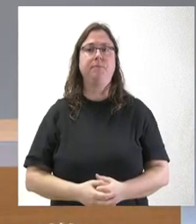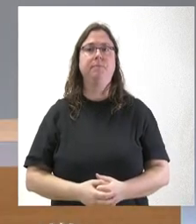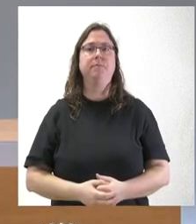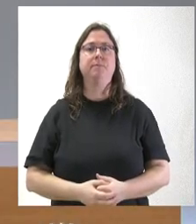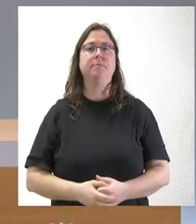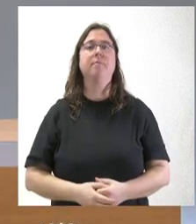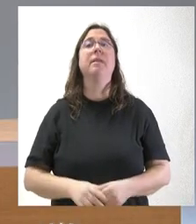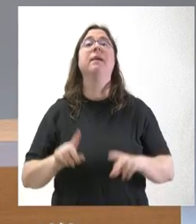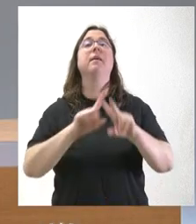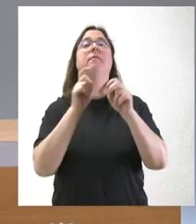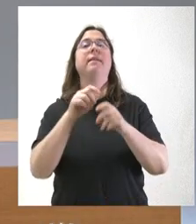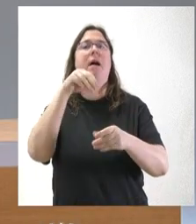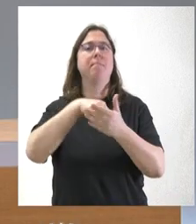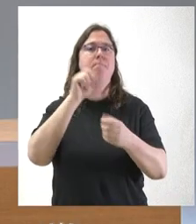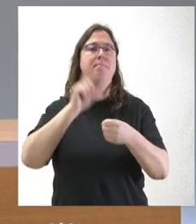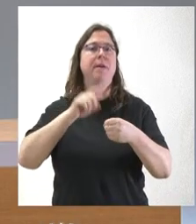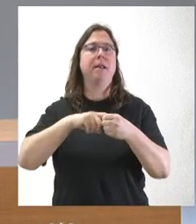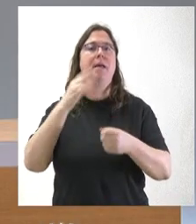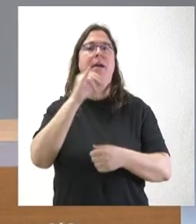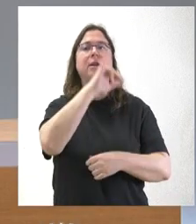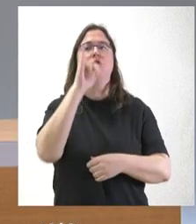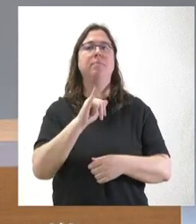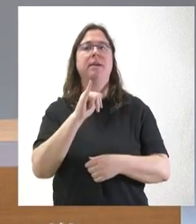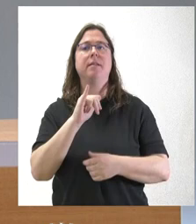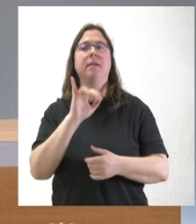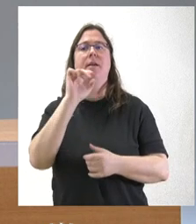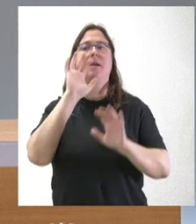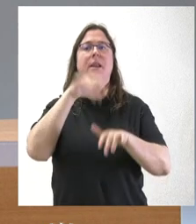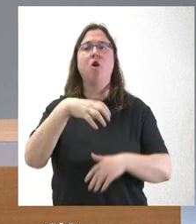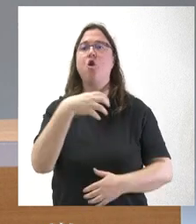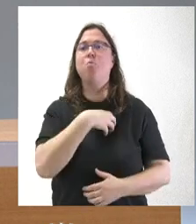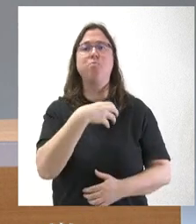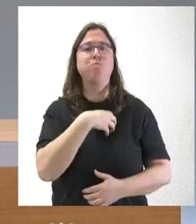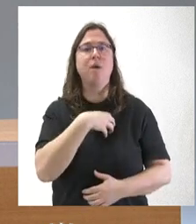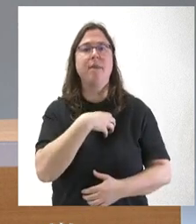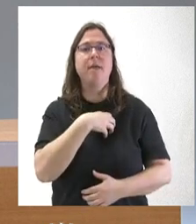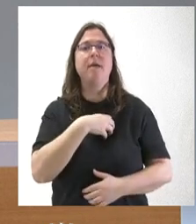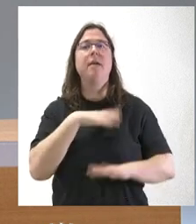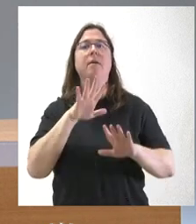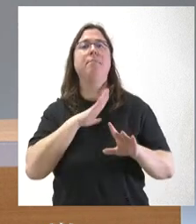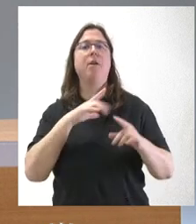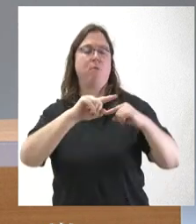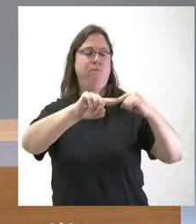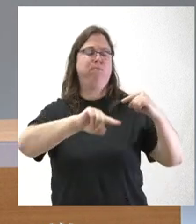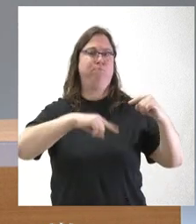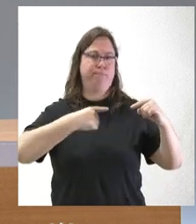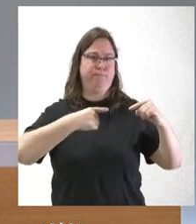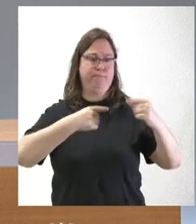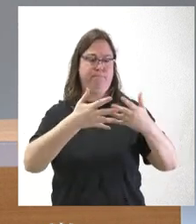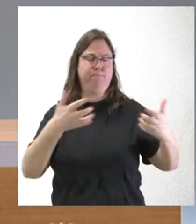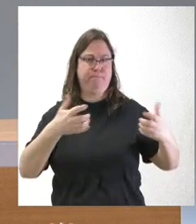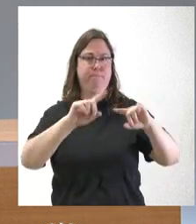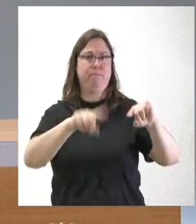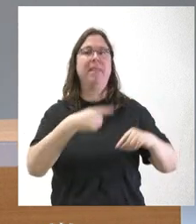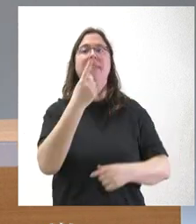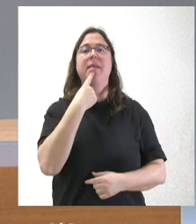Teníamos prevista la intervención de Carlos Domínguez desde Ileón. No va a ser posible, pero sí nos envía su pregunta, que dice lo